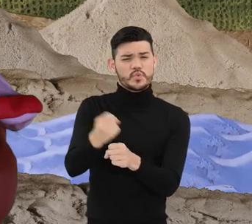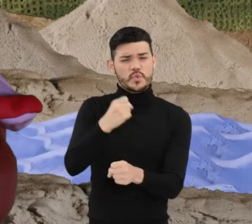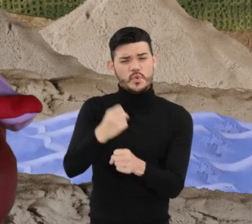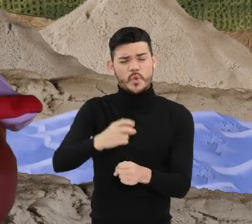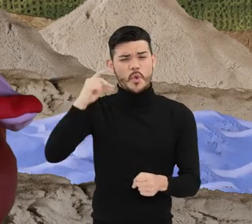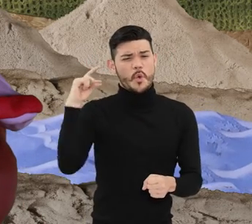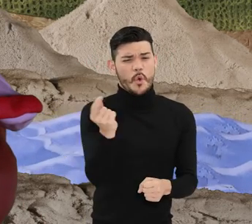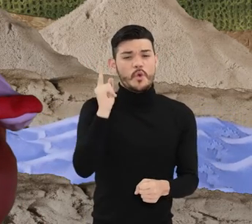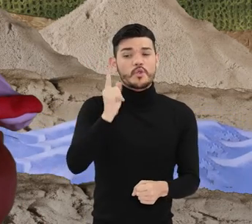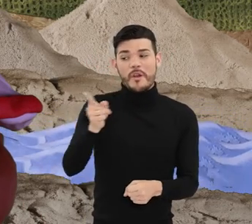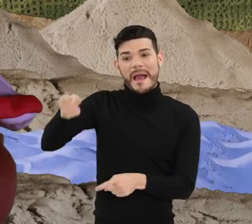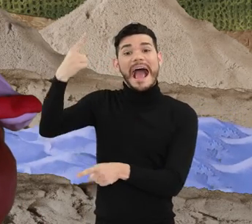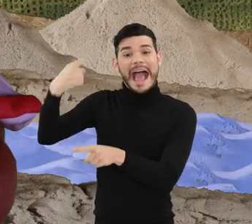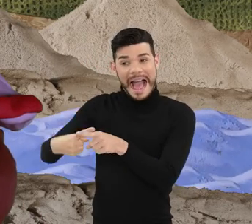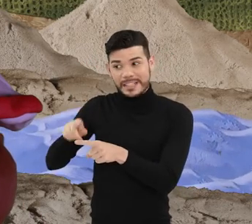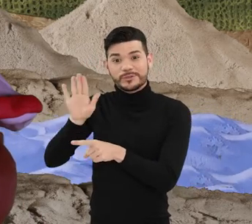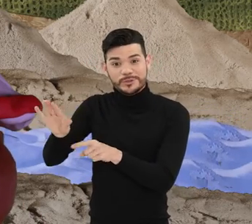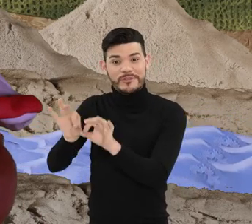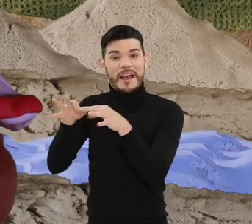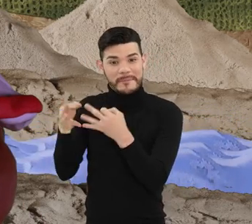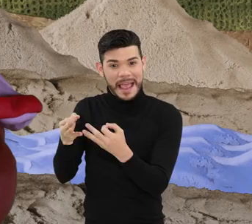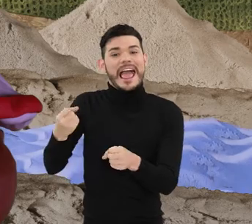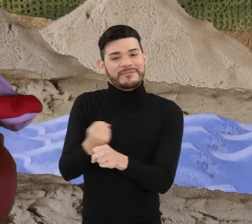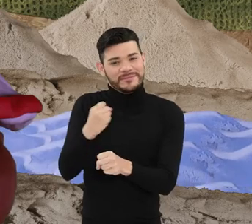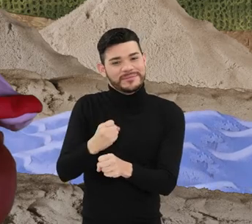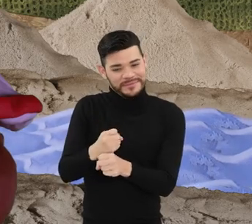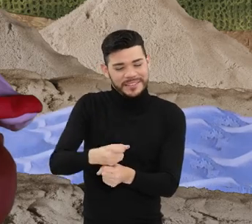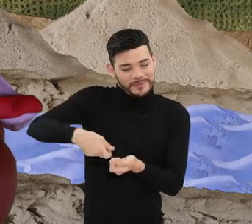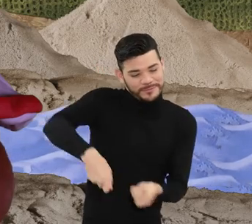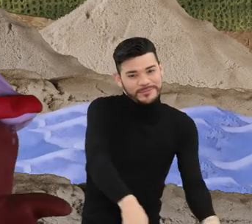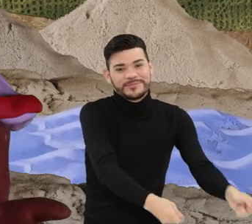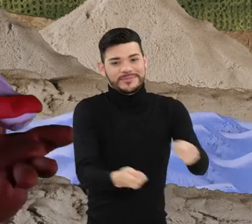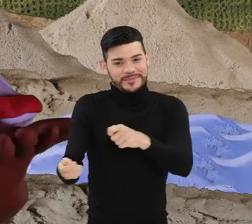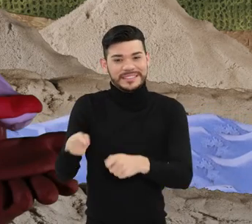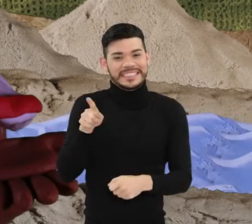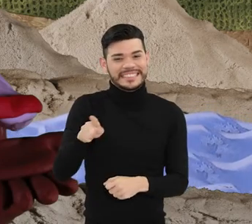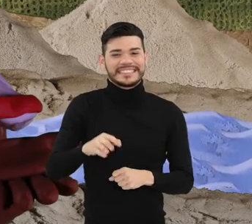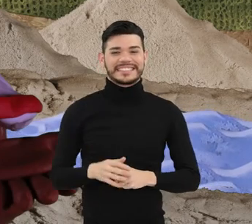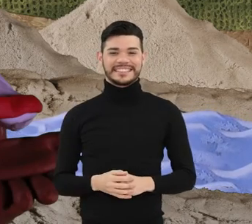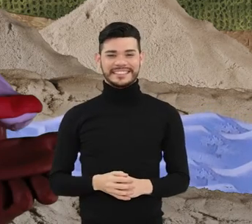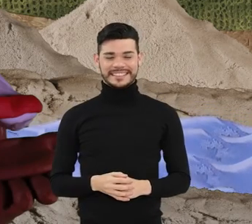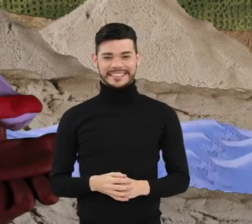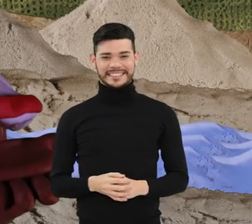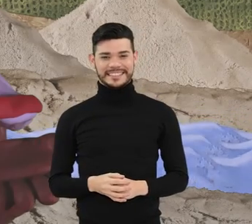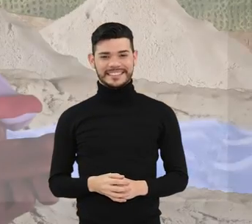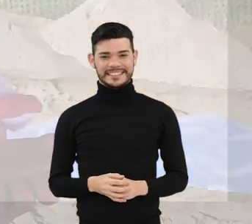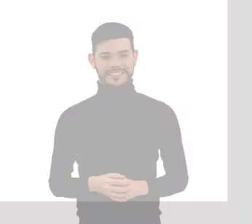en honor a este duro oficio, cuando ella y su familia vivieron también de sacar arena en el río.